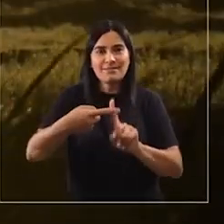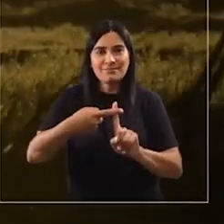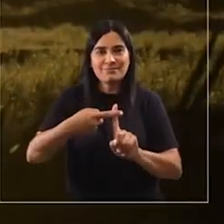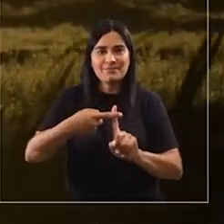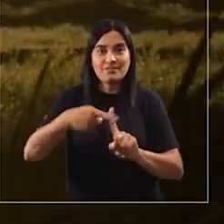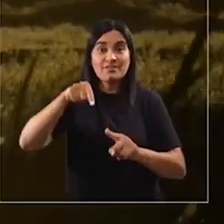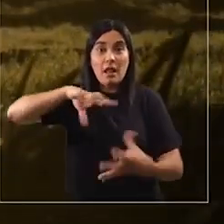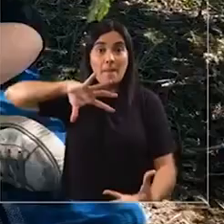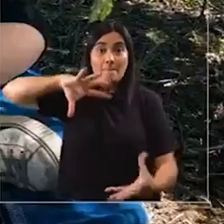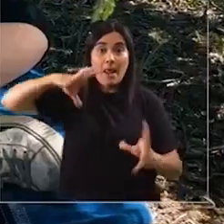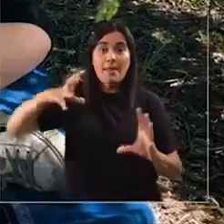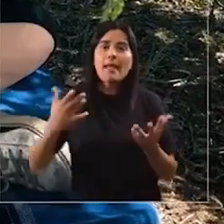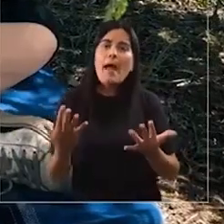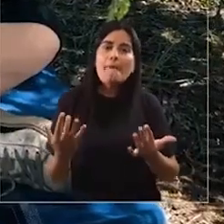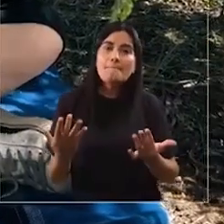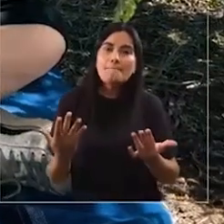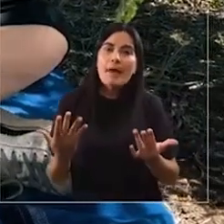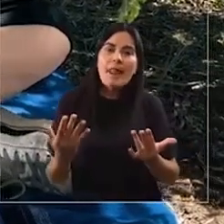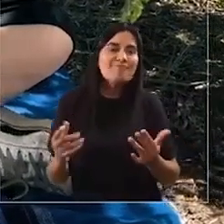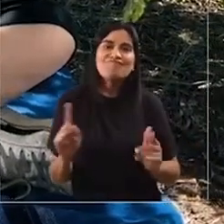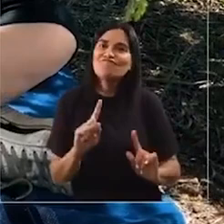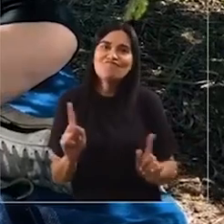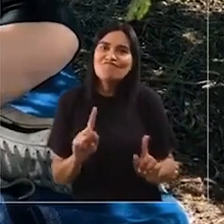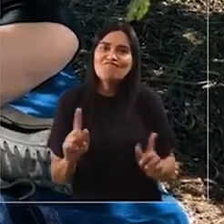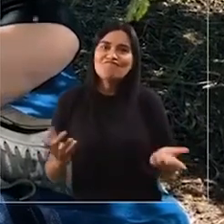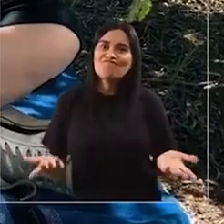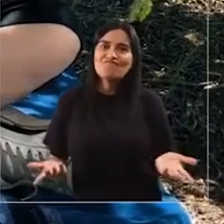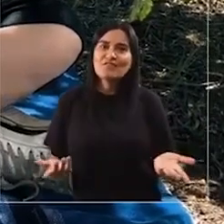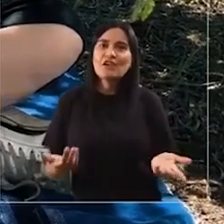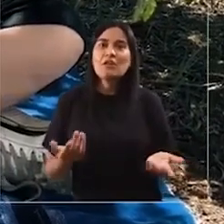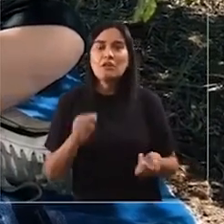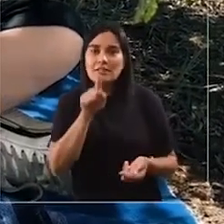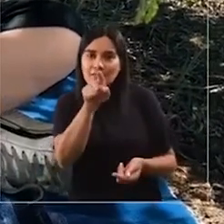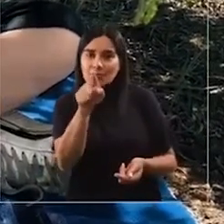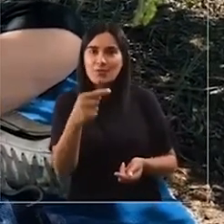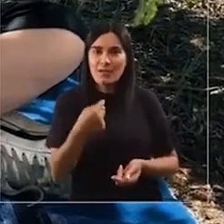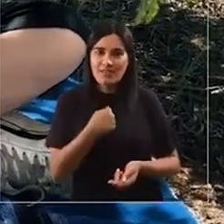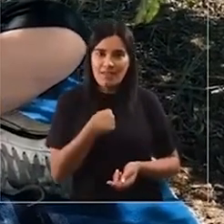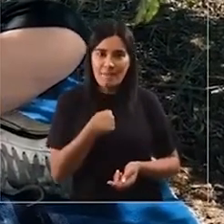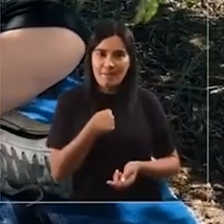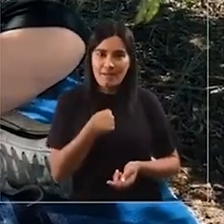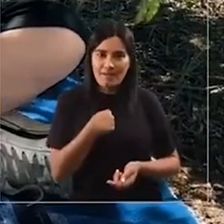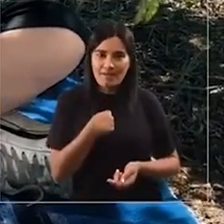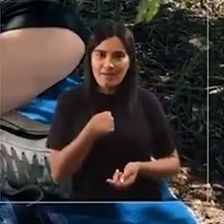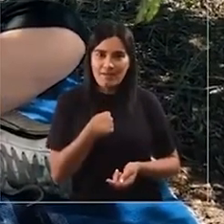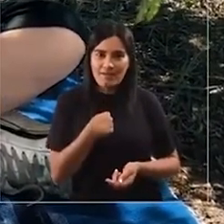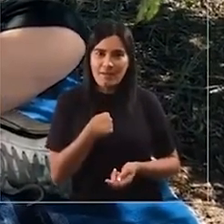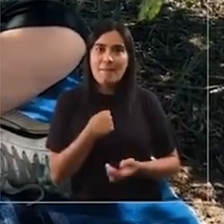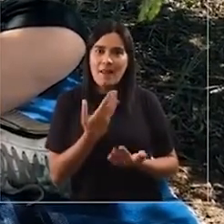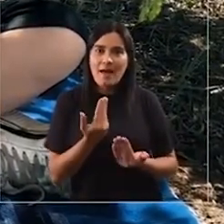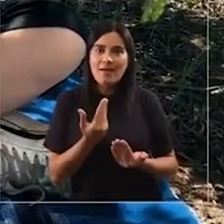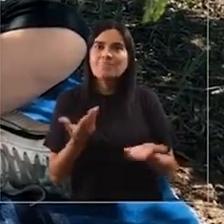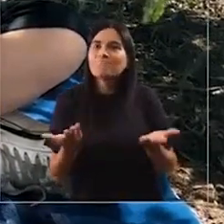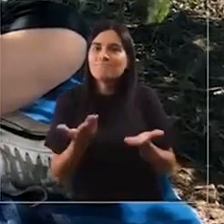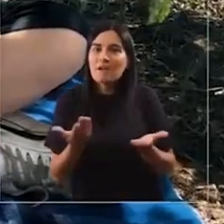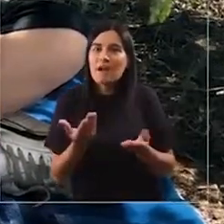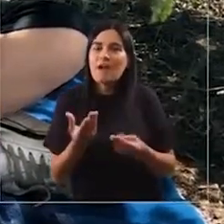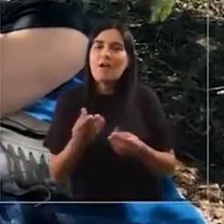el periodo de participación ciudadana. El planeta no espera y requiere tanto de ti y de mí para